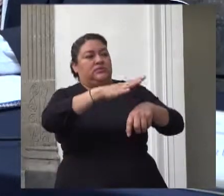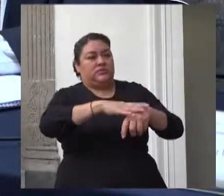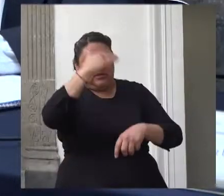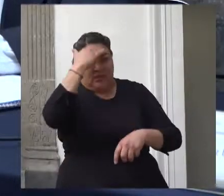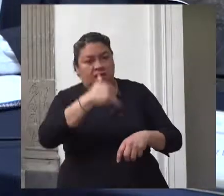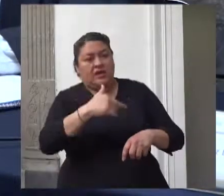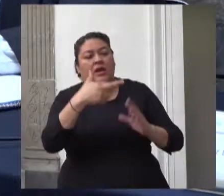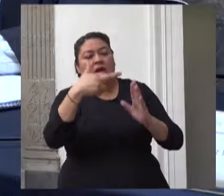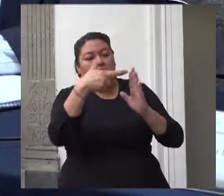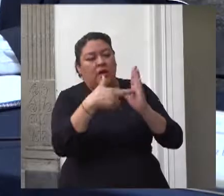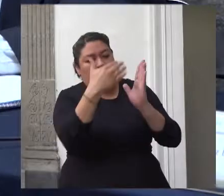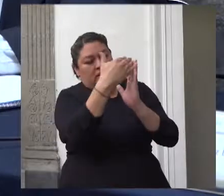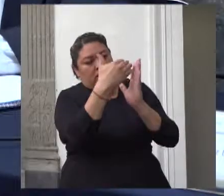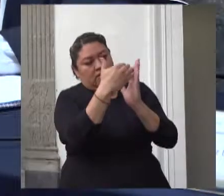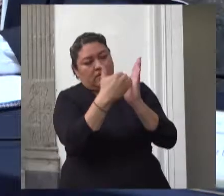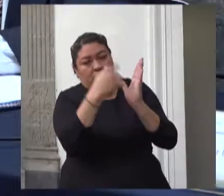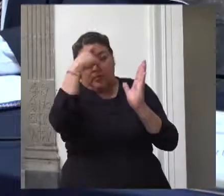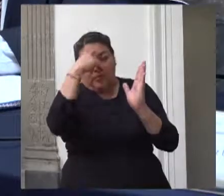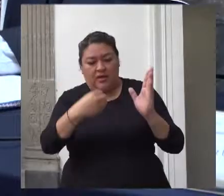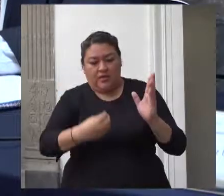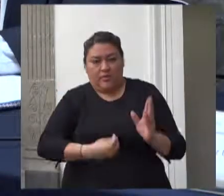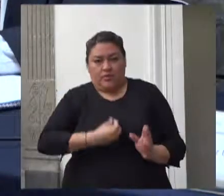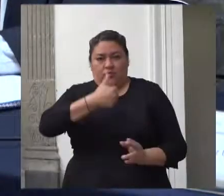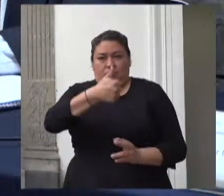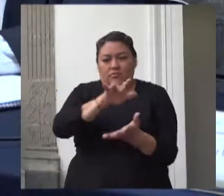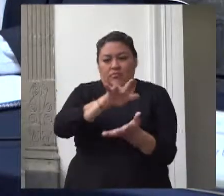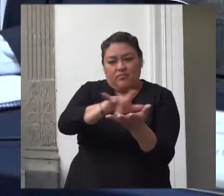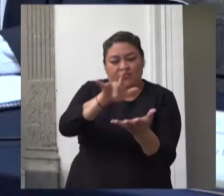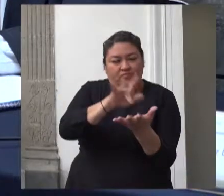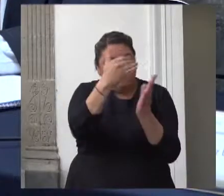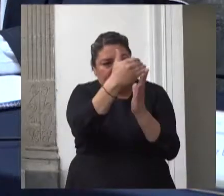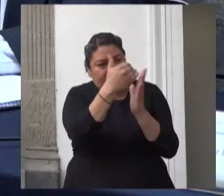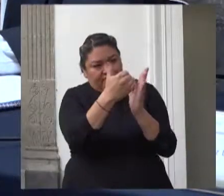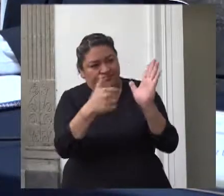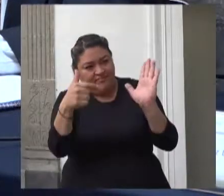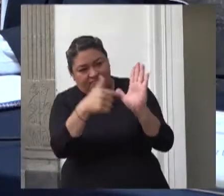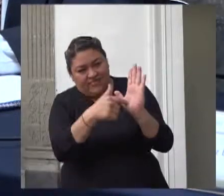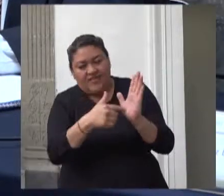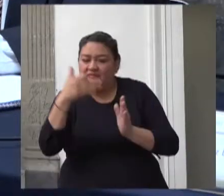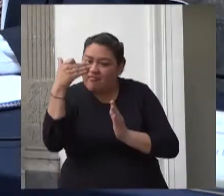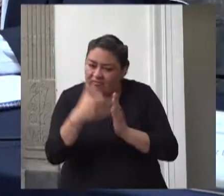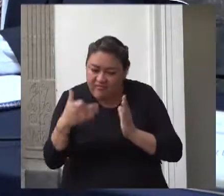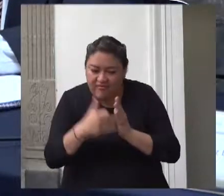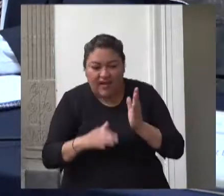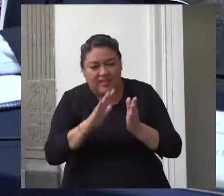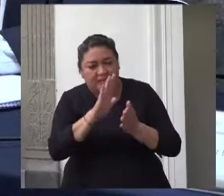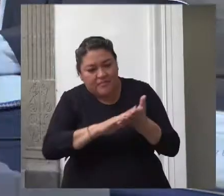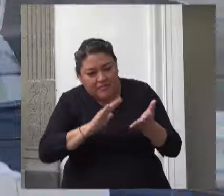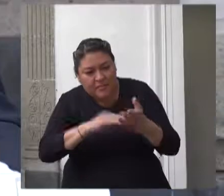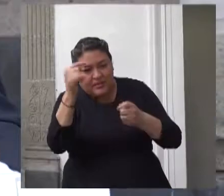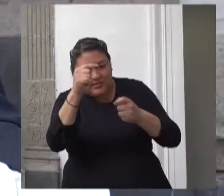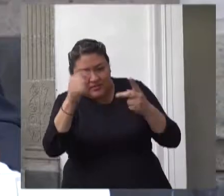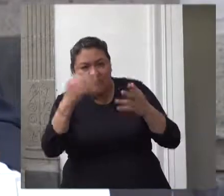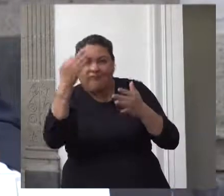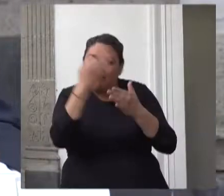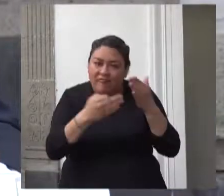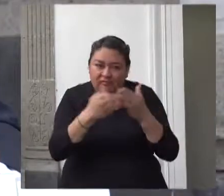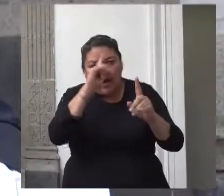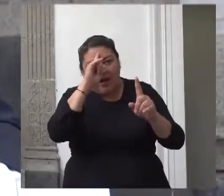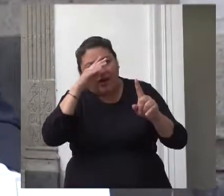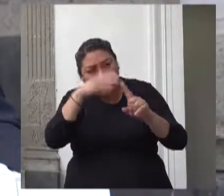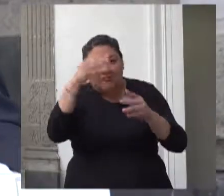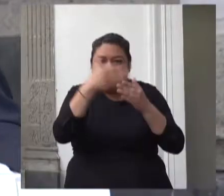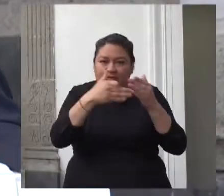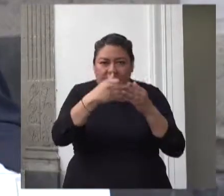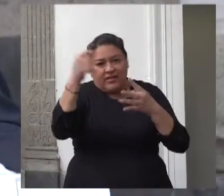del programa del apoyo al bienestar no fueron acompañadas de diversos documentos y se omitió revelar